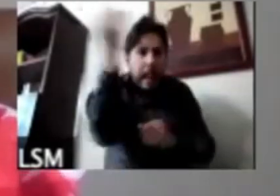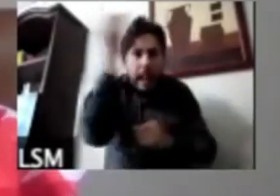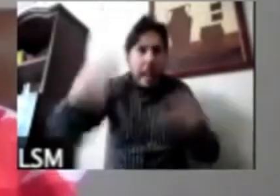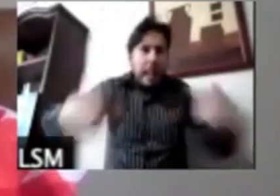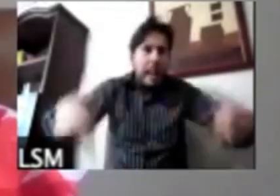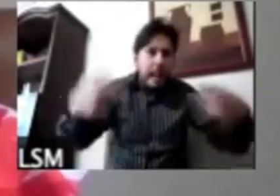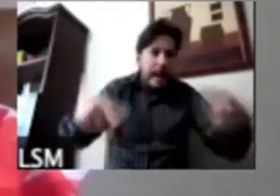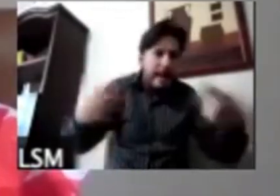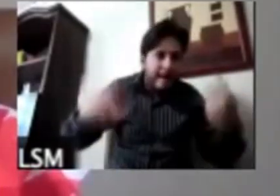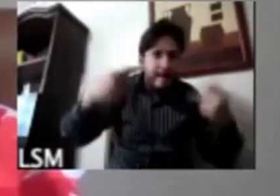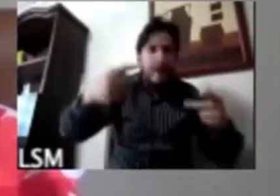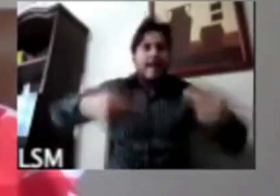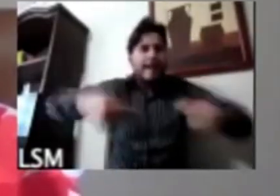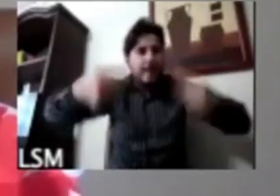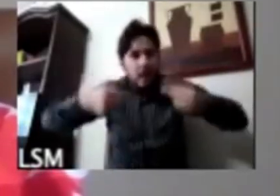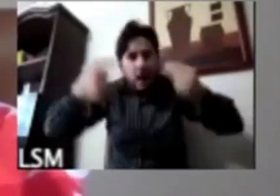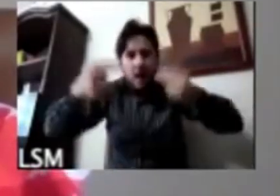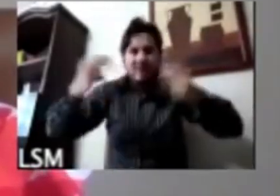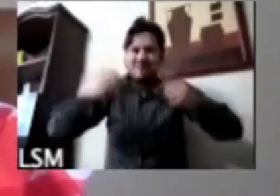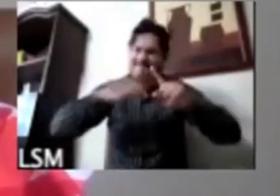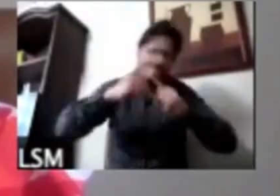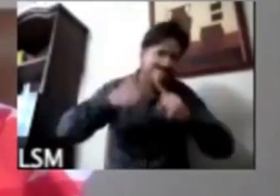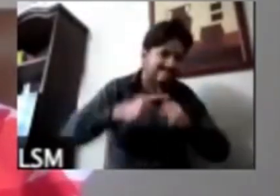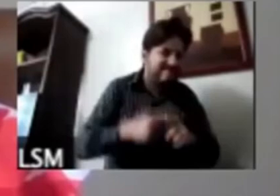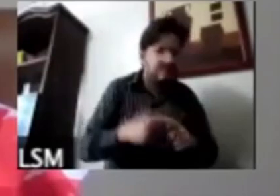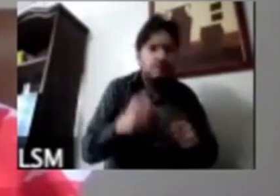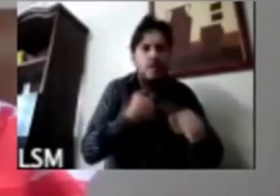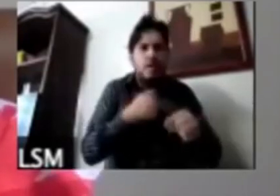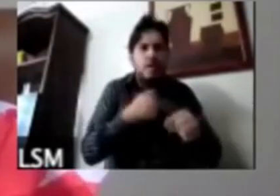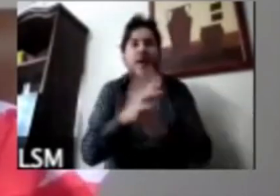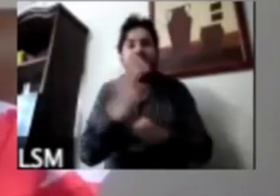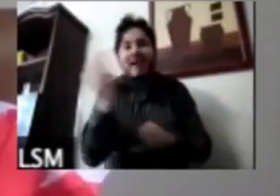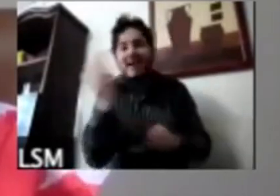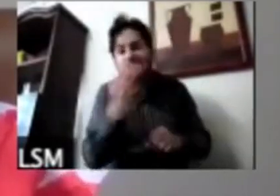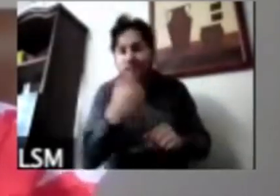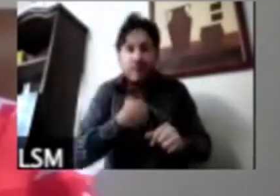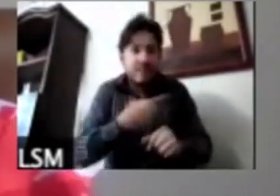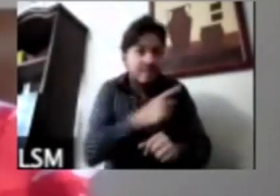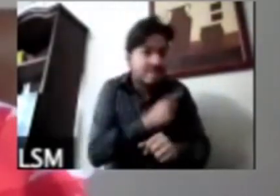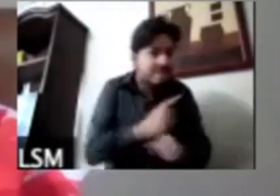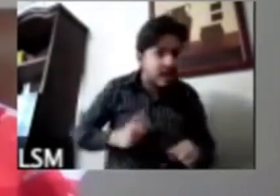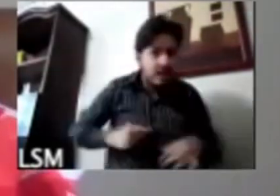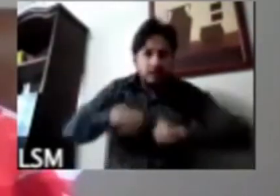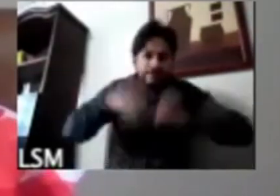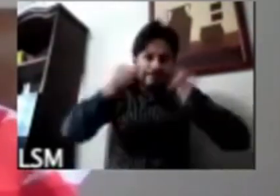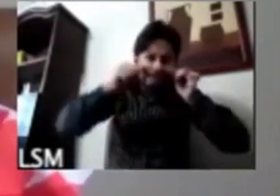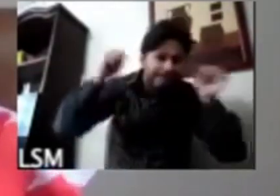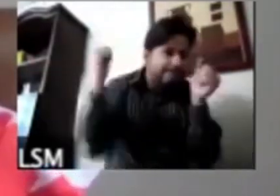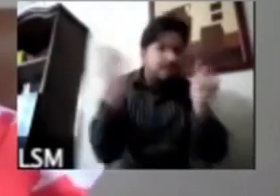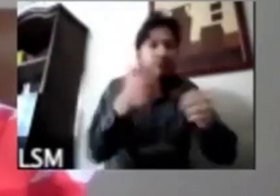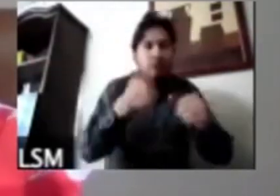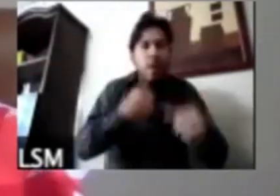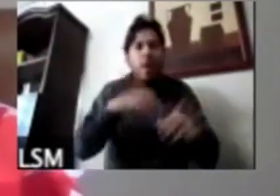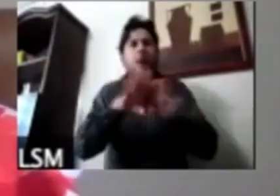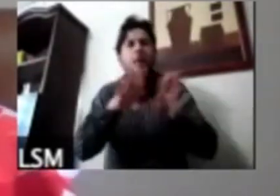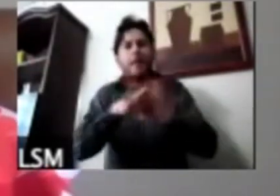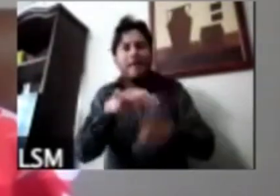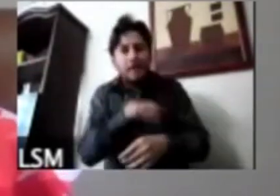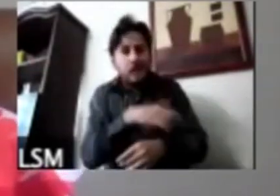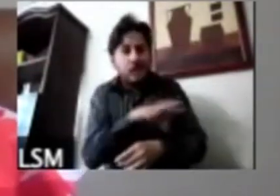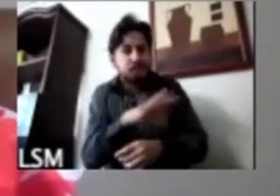de beneficiarios o de necesidades en donde se pueda efectivamente identificar dónde están esas